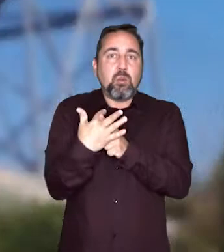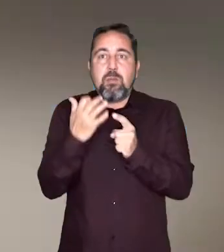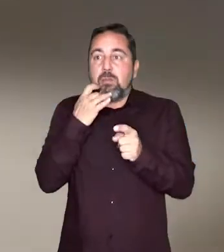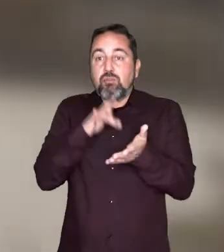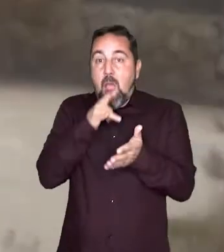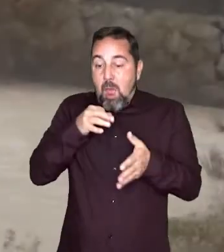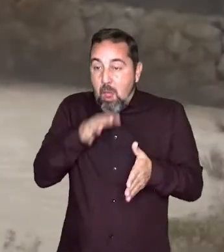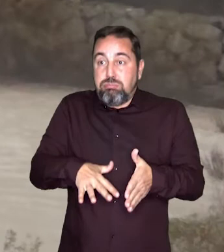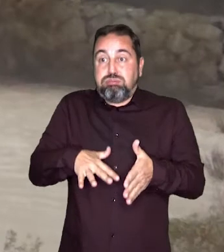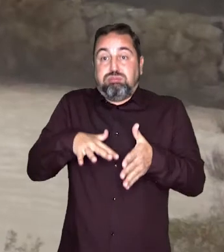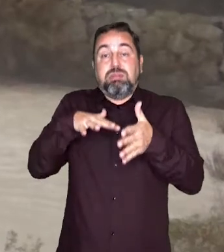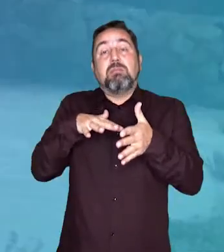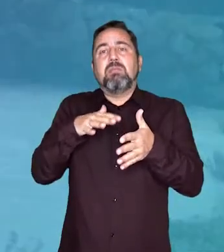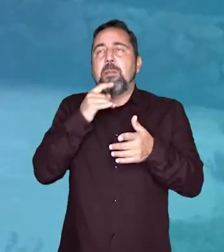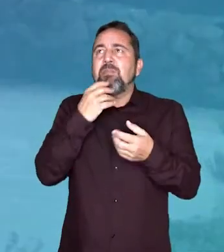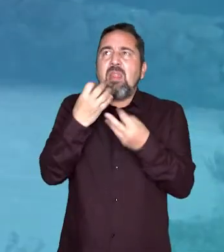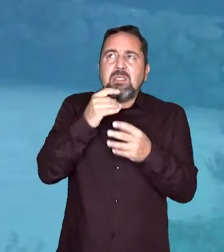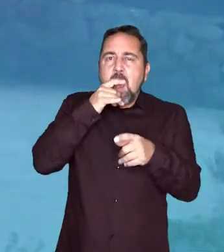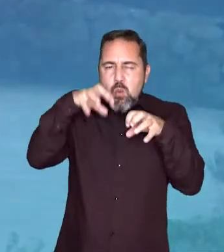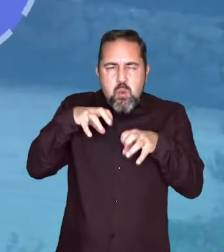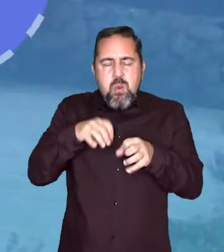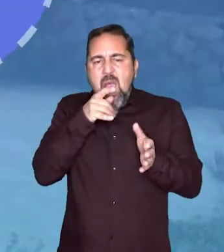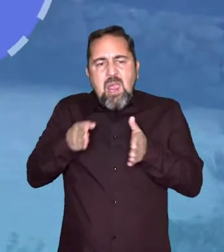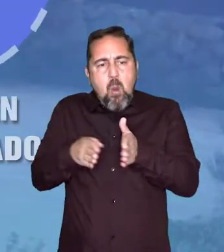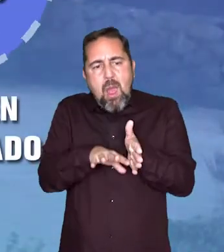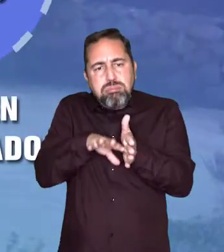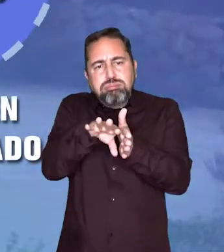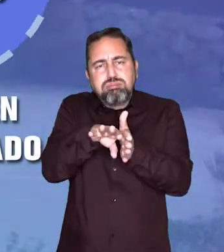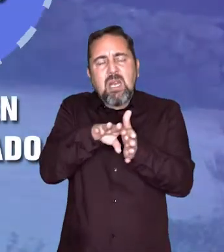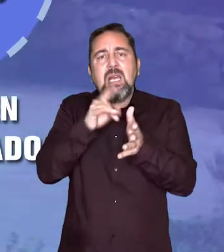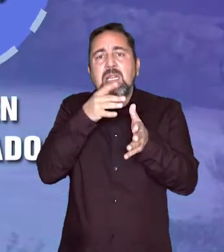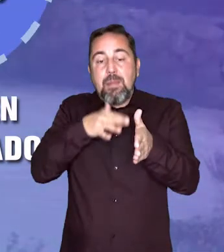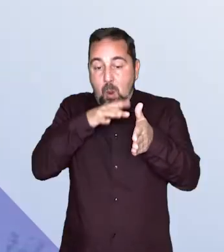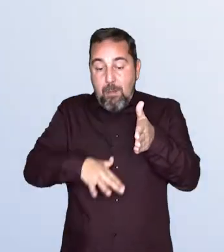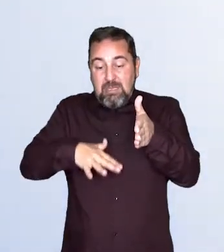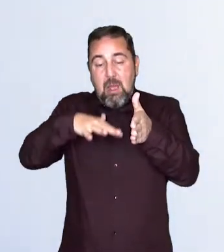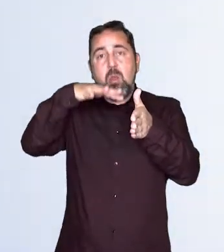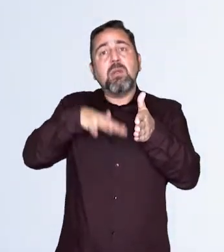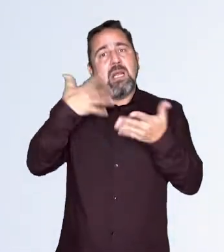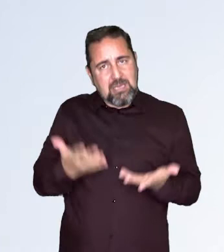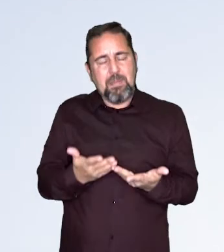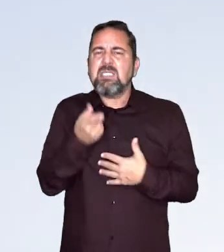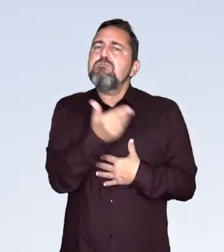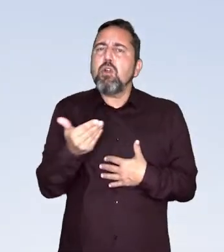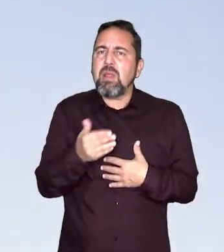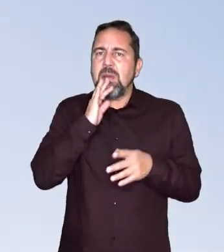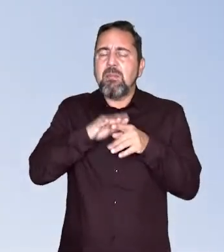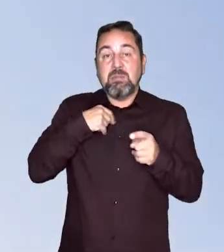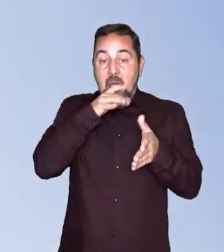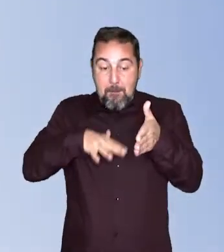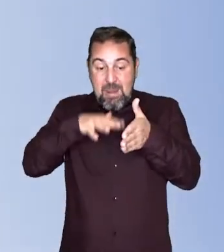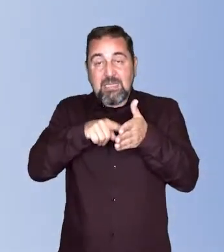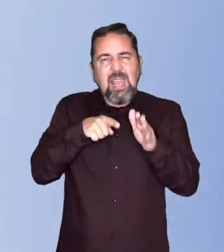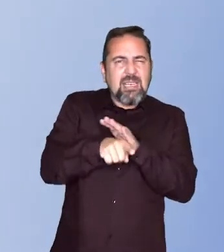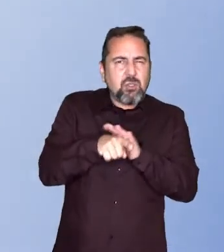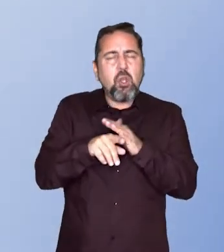especialmente en situación de crecidas. Permite obtener datos de lluvia, caudales, volumen embalsado, y es esencial tanto para la gestión